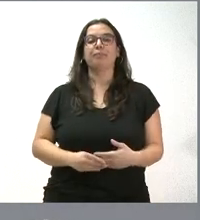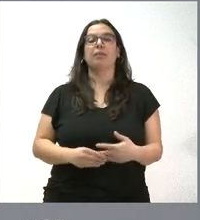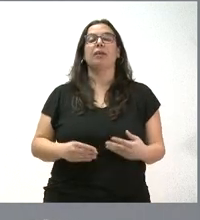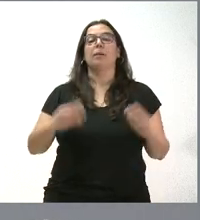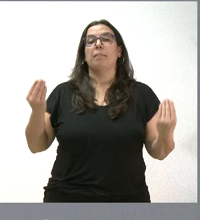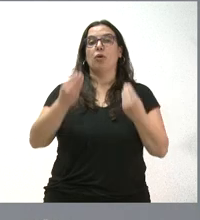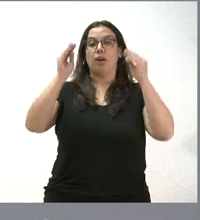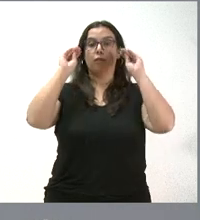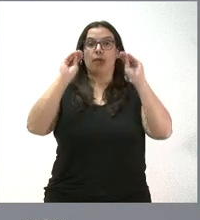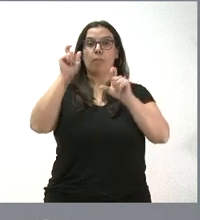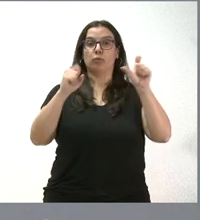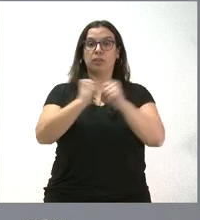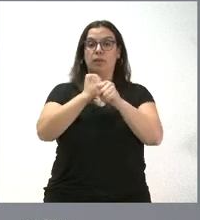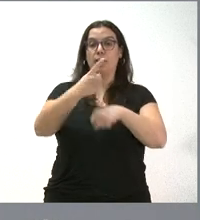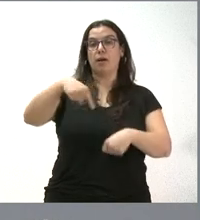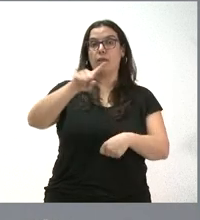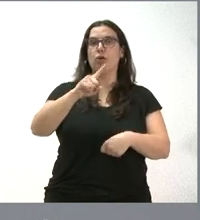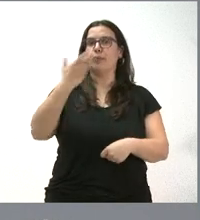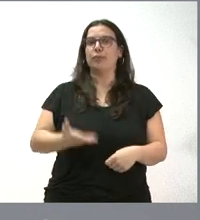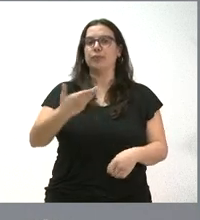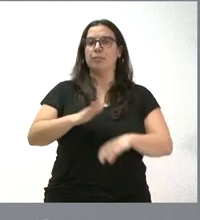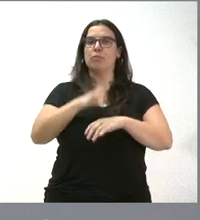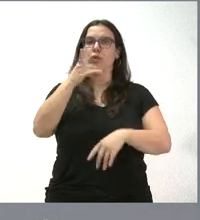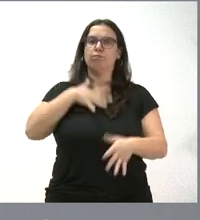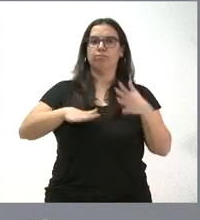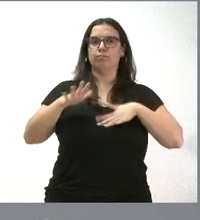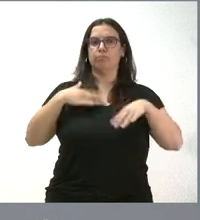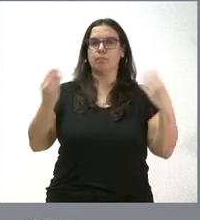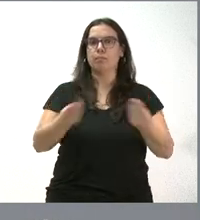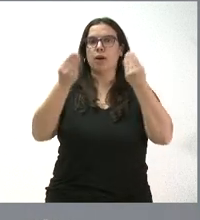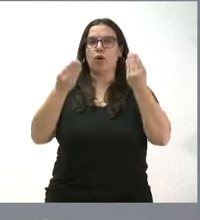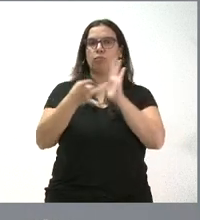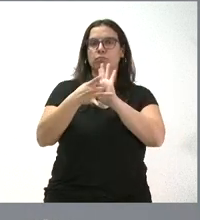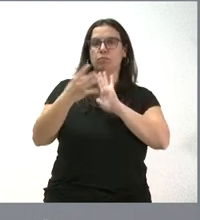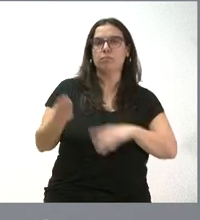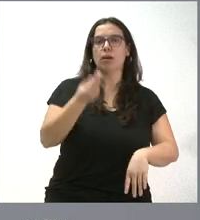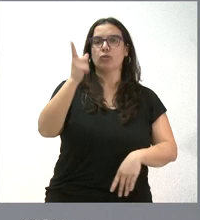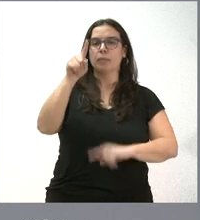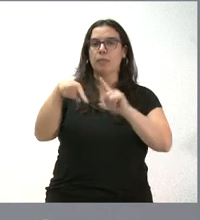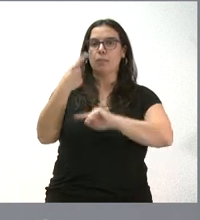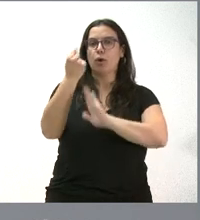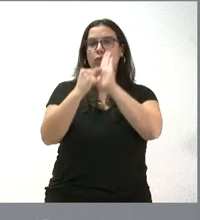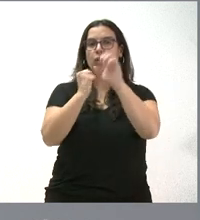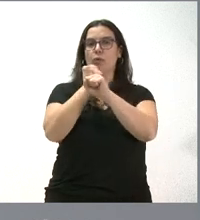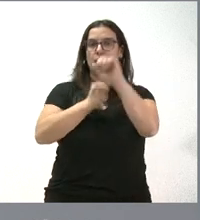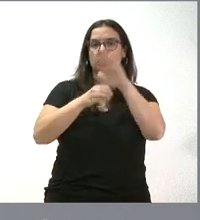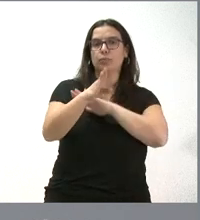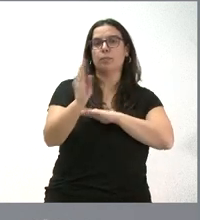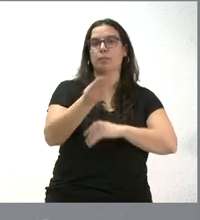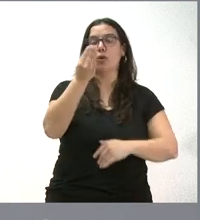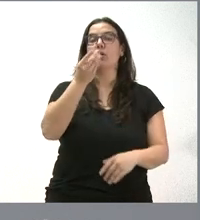fundamental porque permite a trabajadores más formados y más cualificados acceder en mejores condiciones a un empleo,